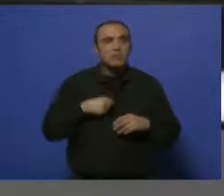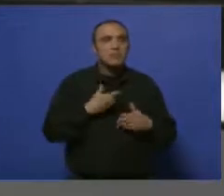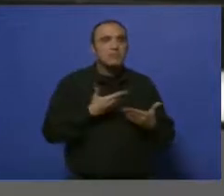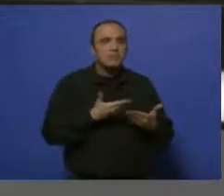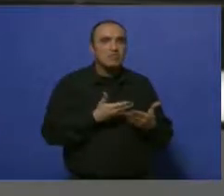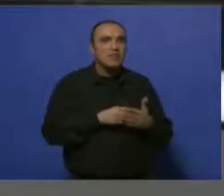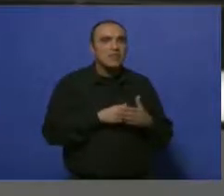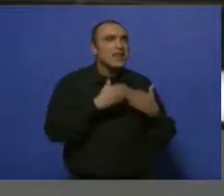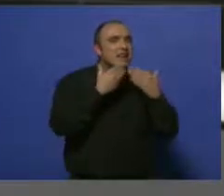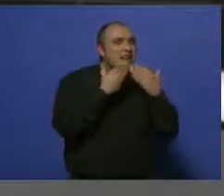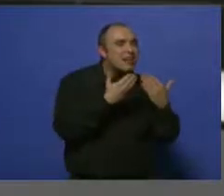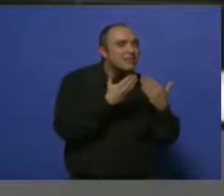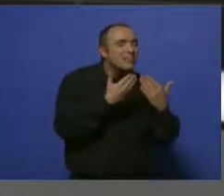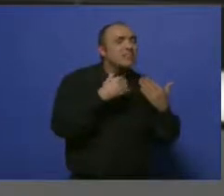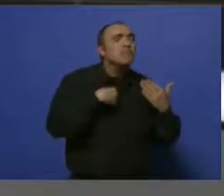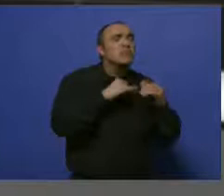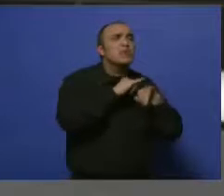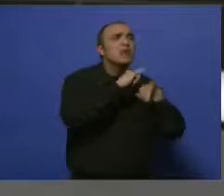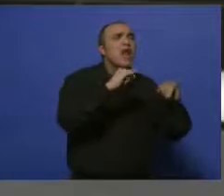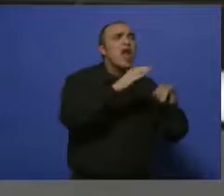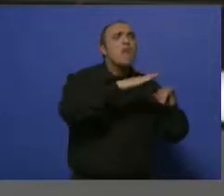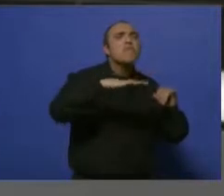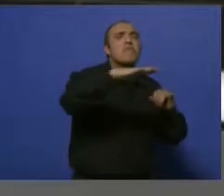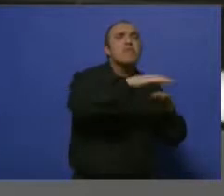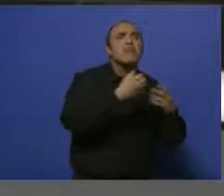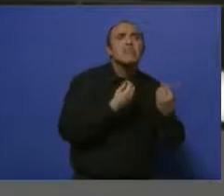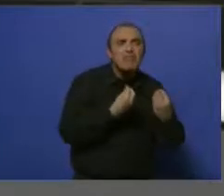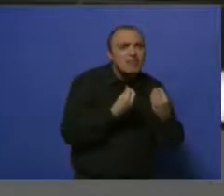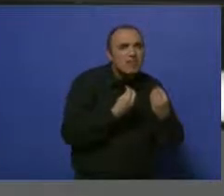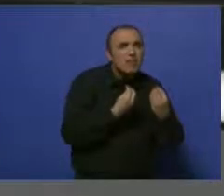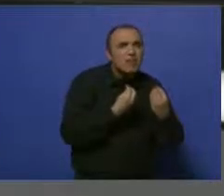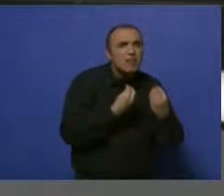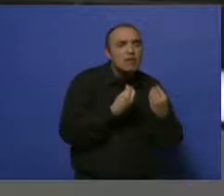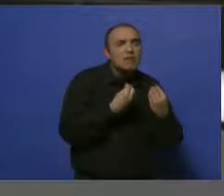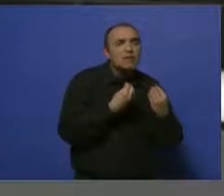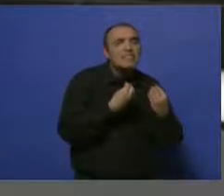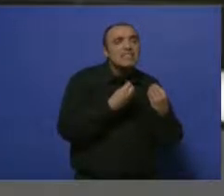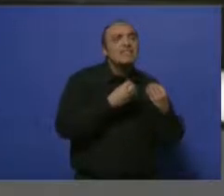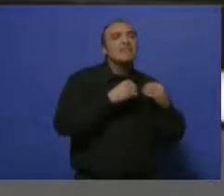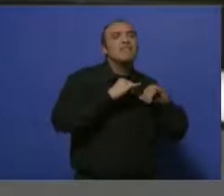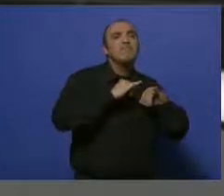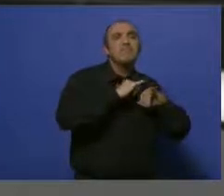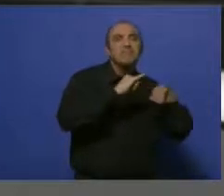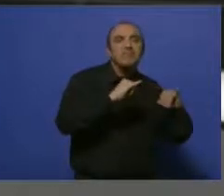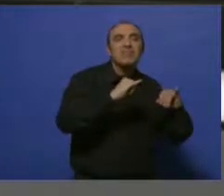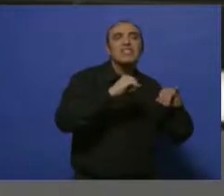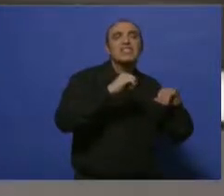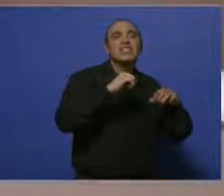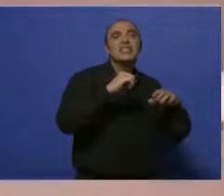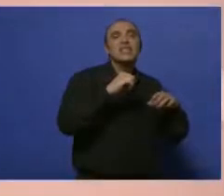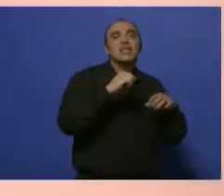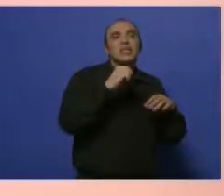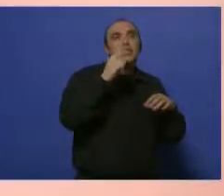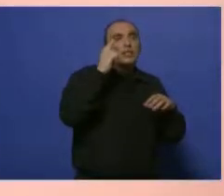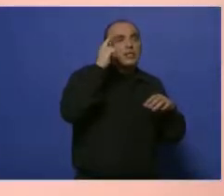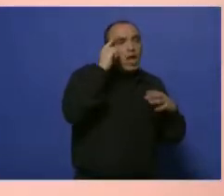la idea es transmitirle a la población una información que no genere pánico, angustia o psicosis,